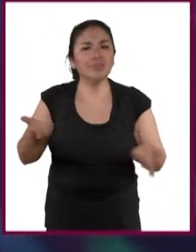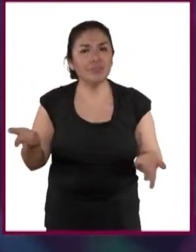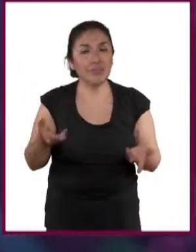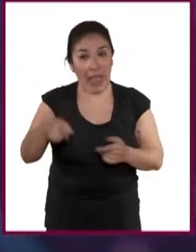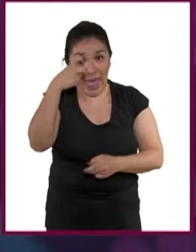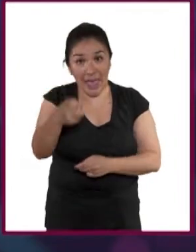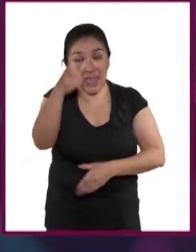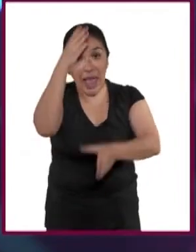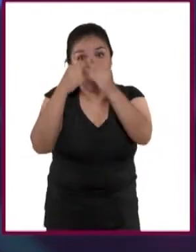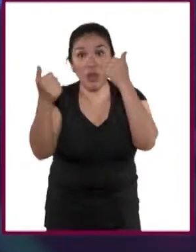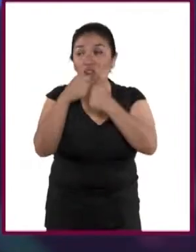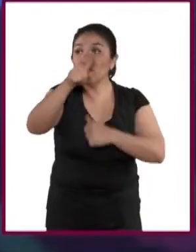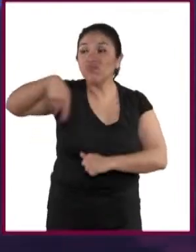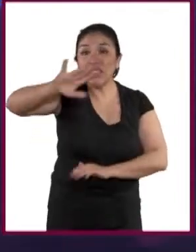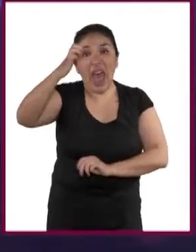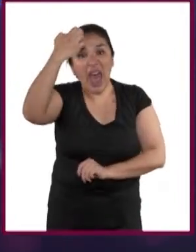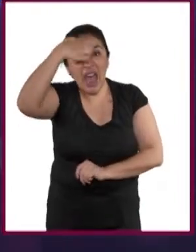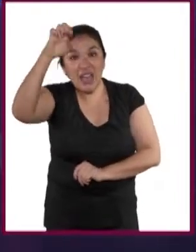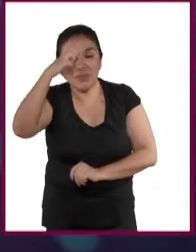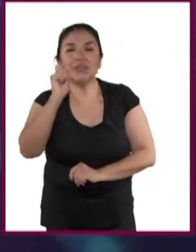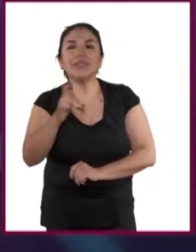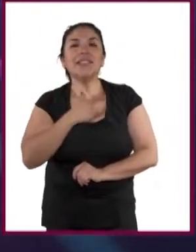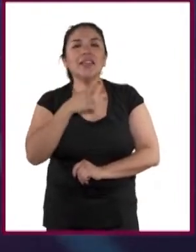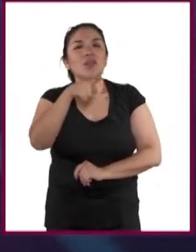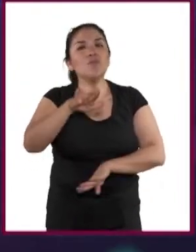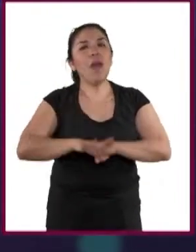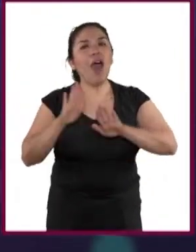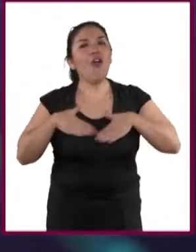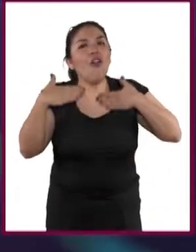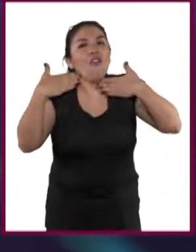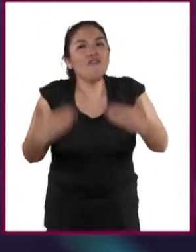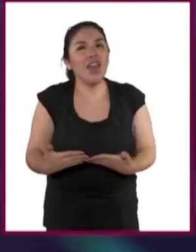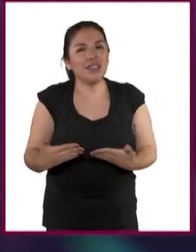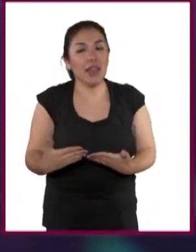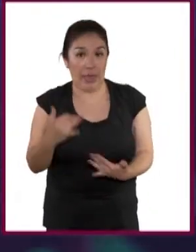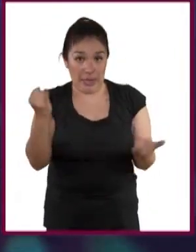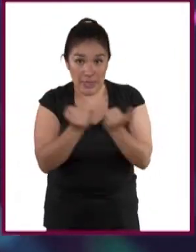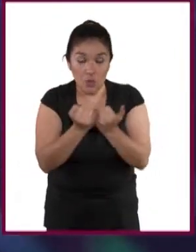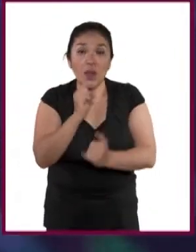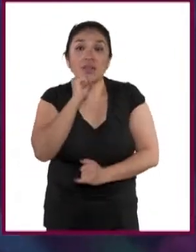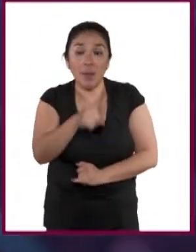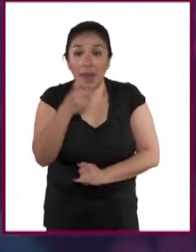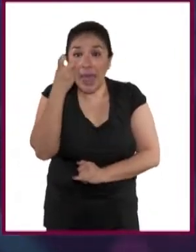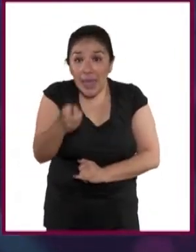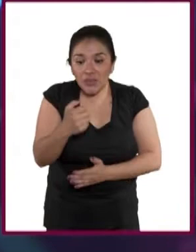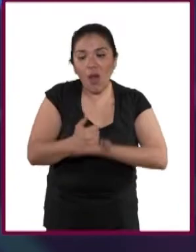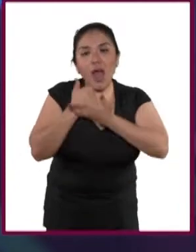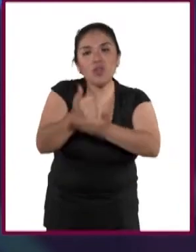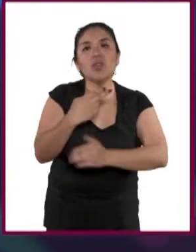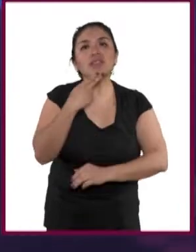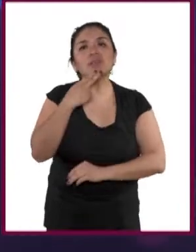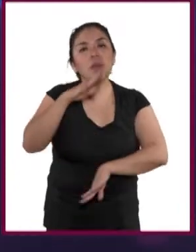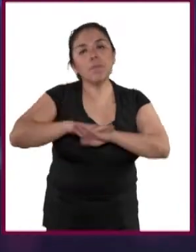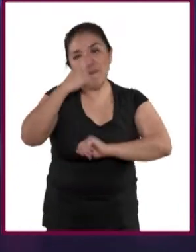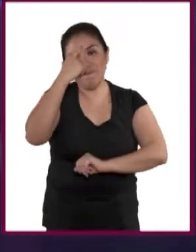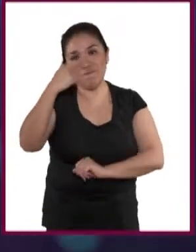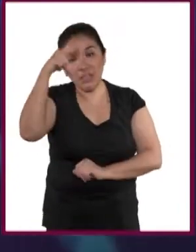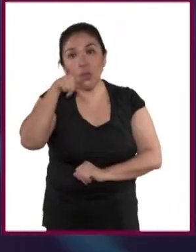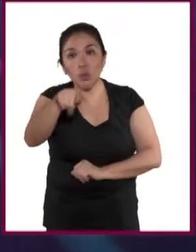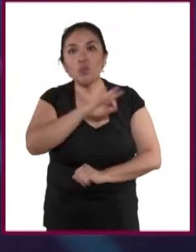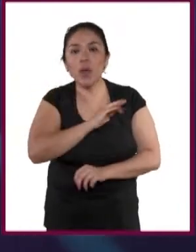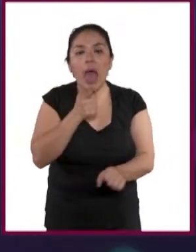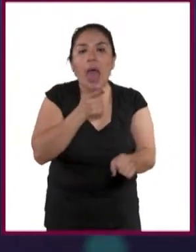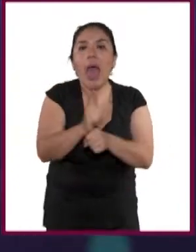Aprender de los expertos genera mucha confianza en uno mismo. Además, de esta manera, será más fácil para ellos